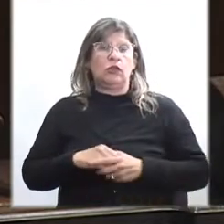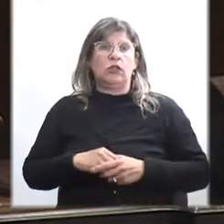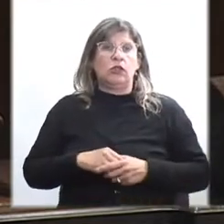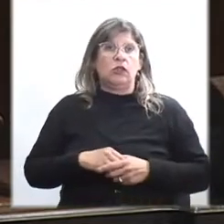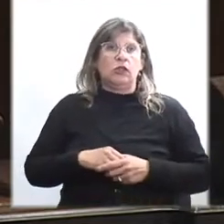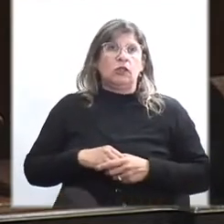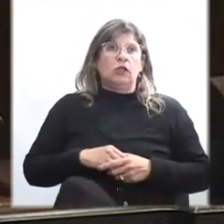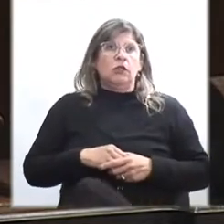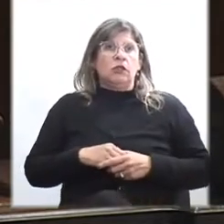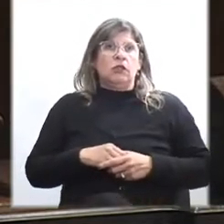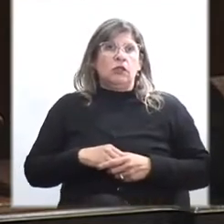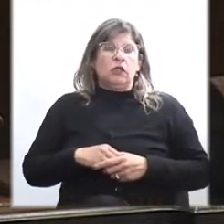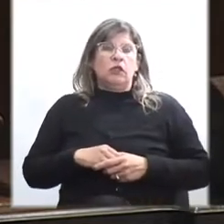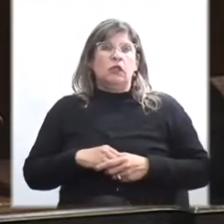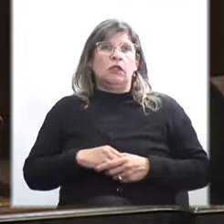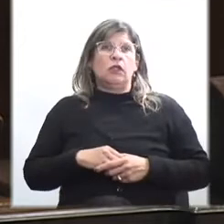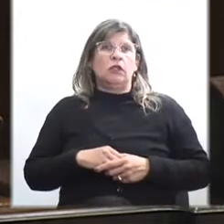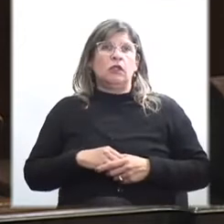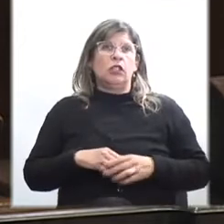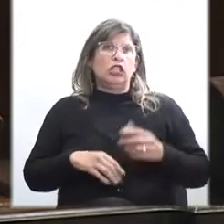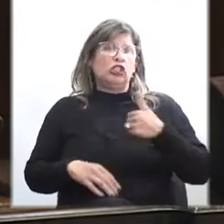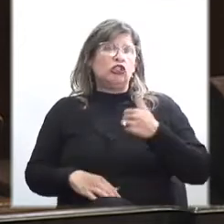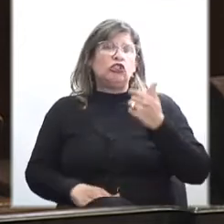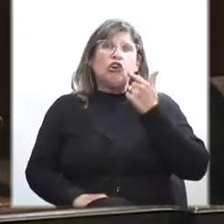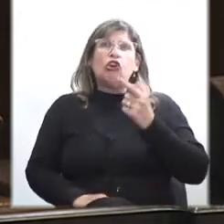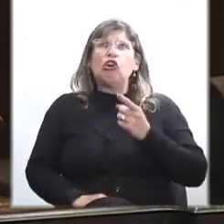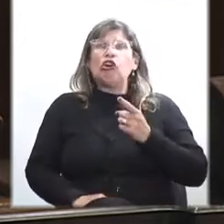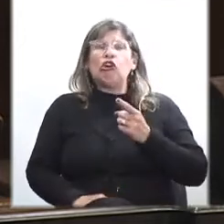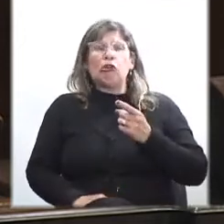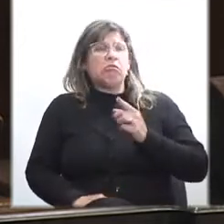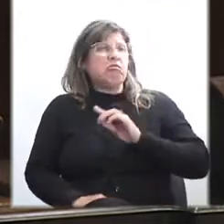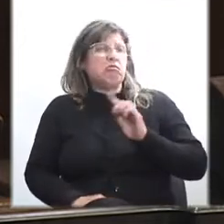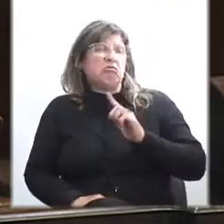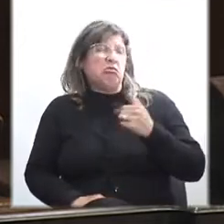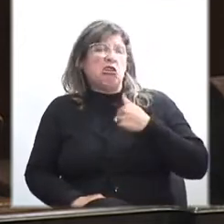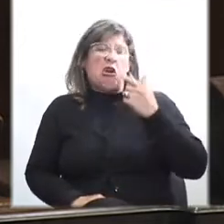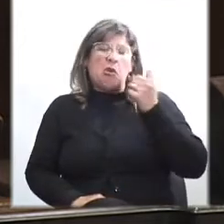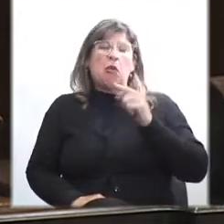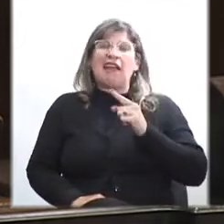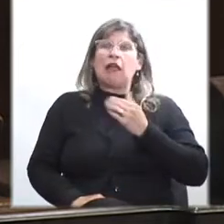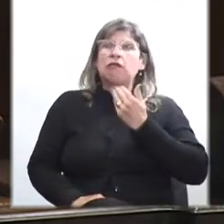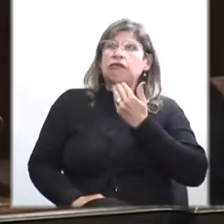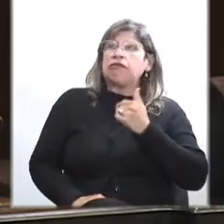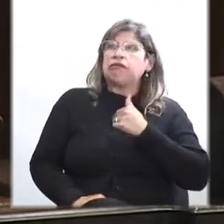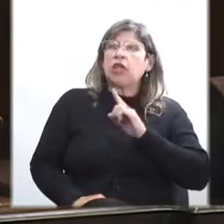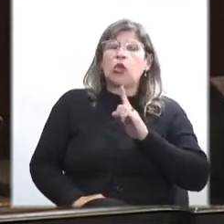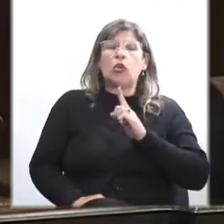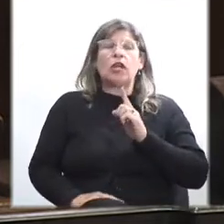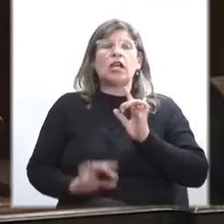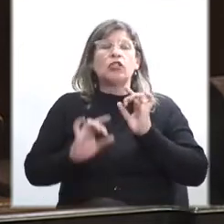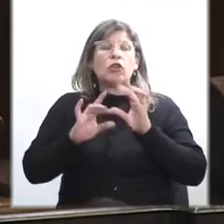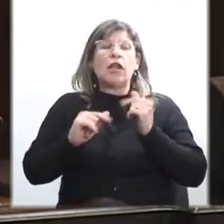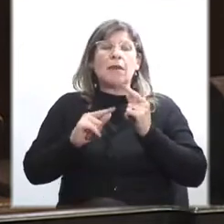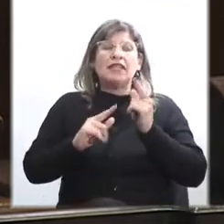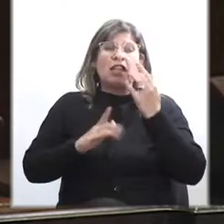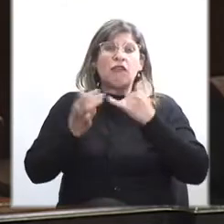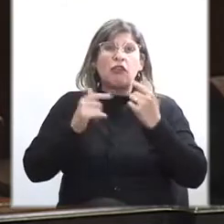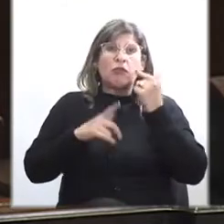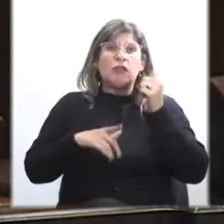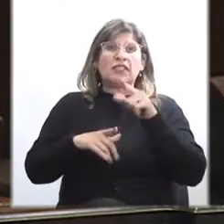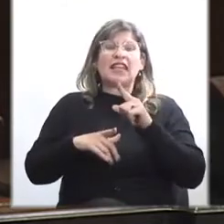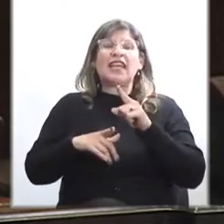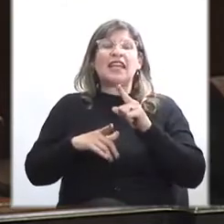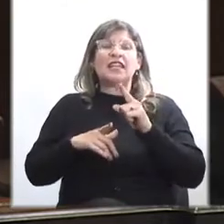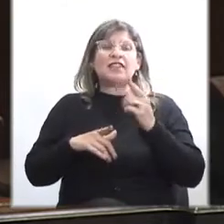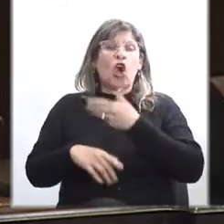Y yo no tengo por qué quedarme con que esos archivos involucran información del gobierno